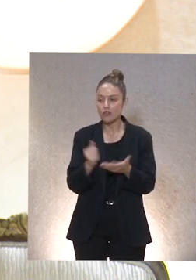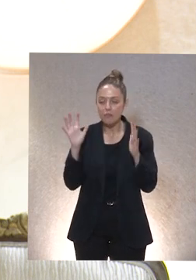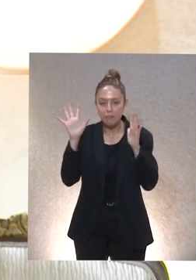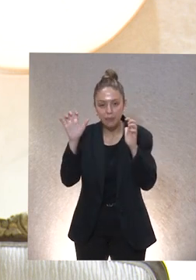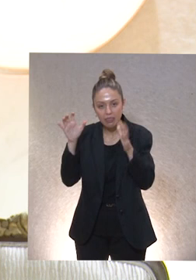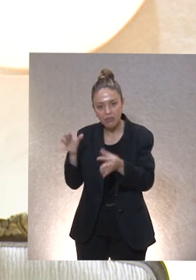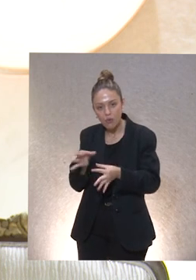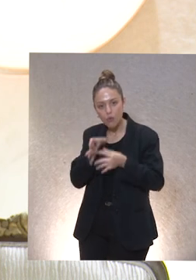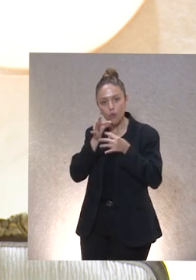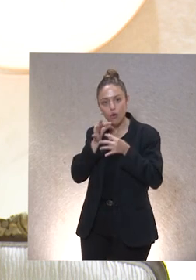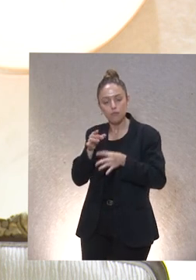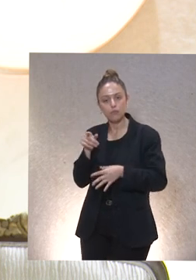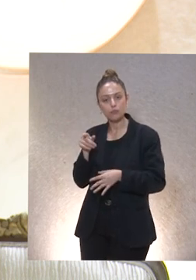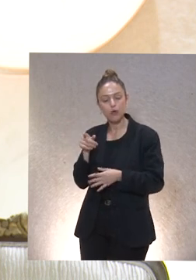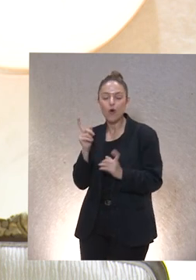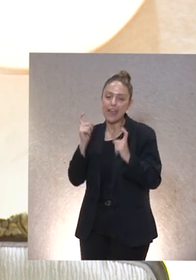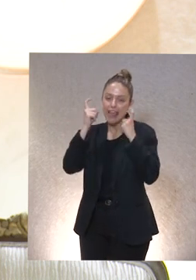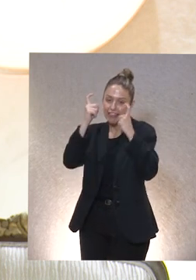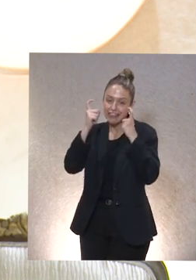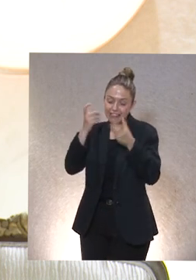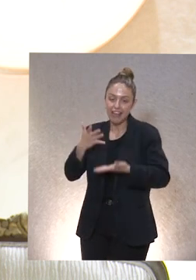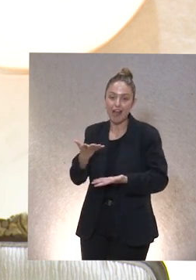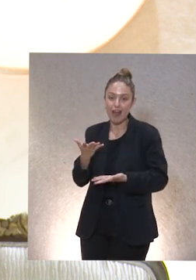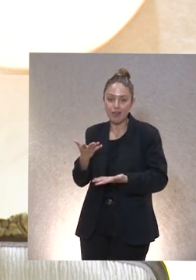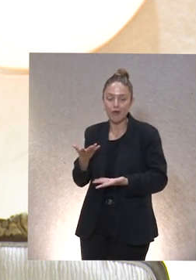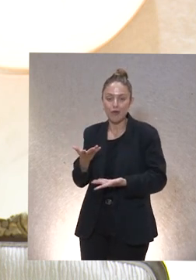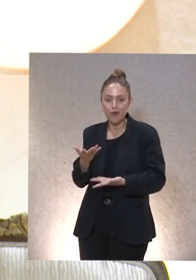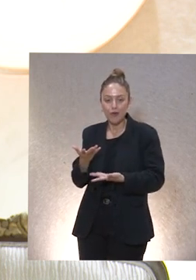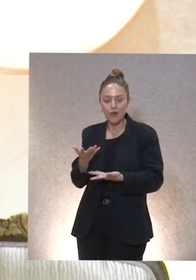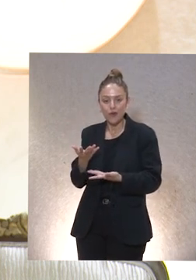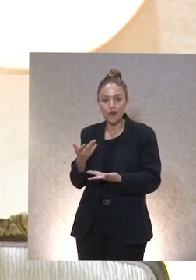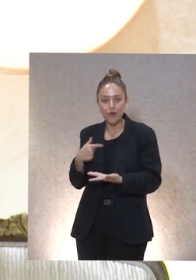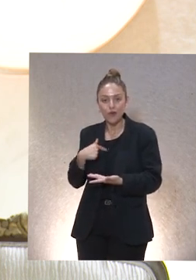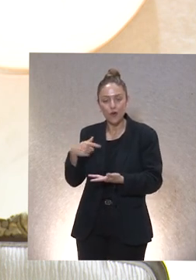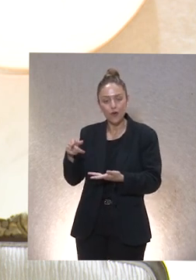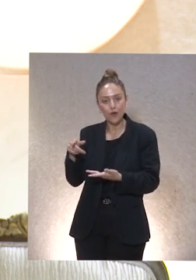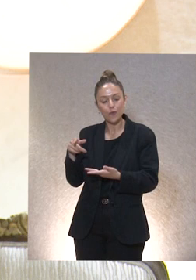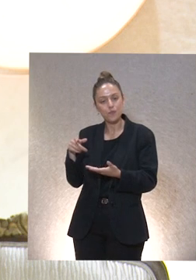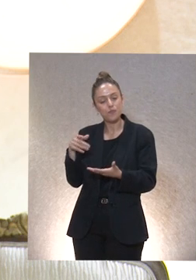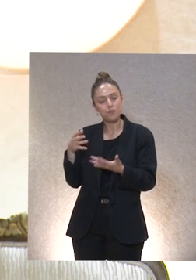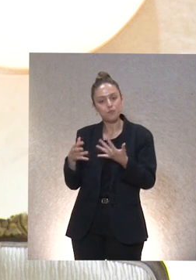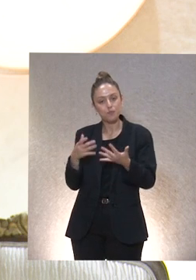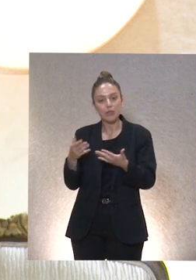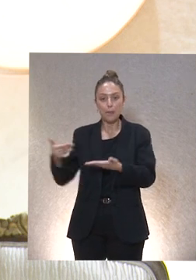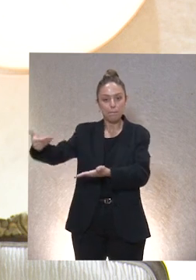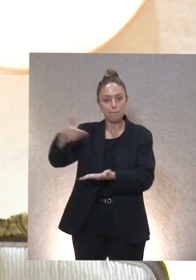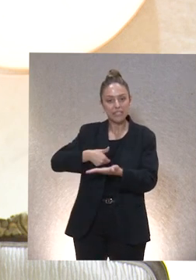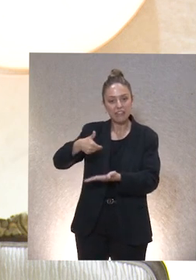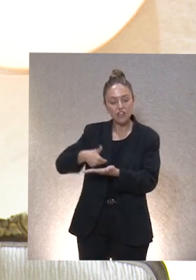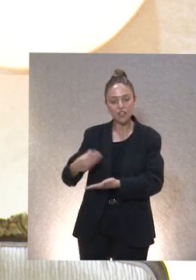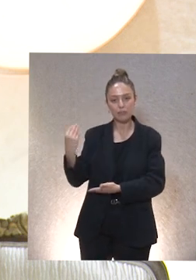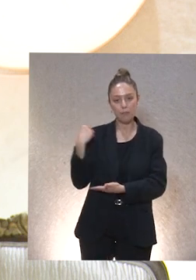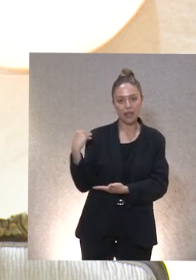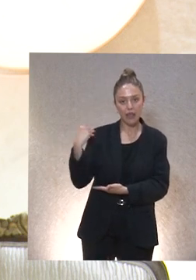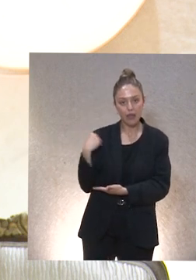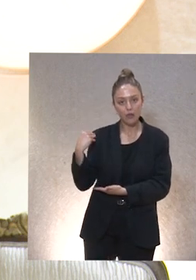sido capaces o hemos intentado ser capaces de responder a muchas de las peticiones, consultas o